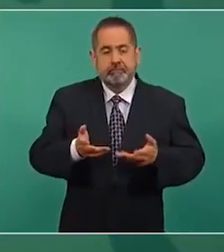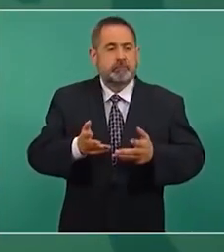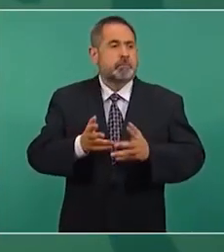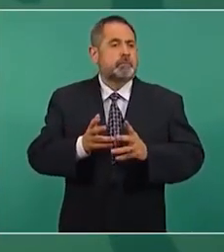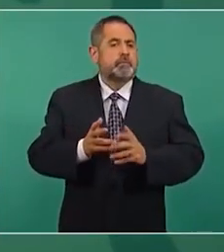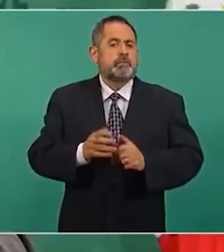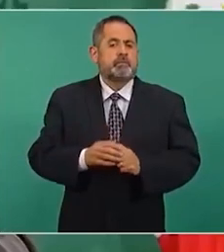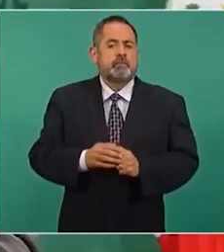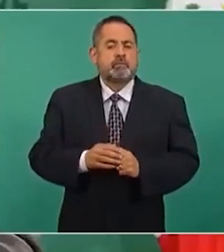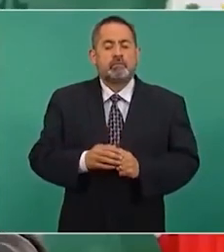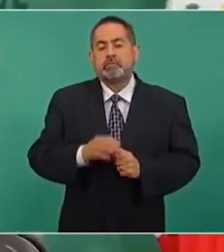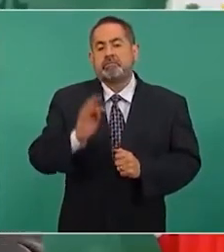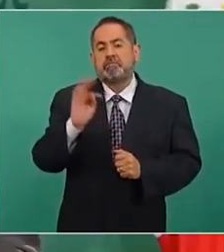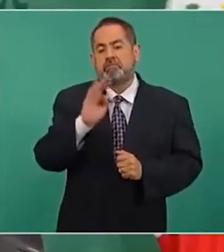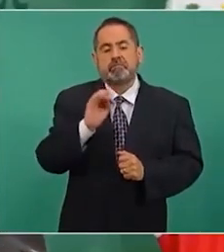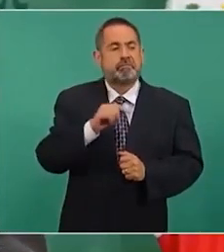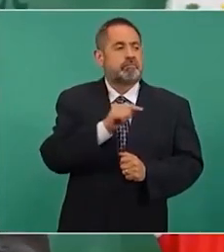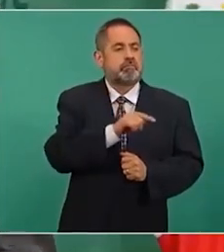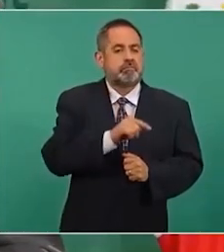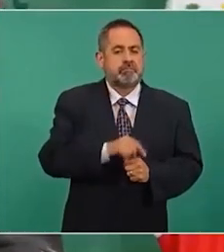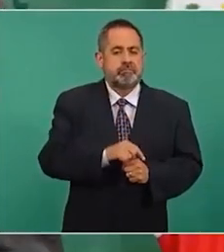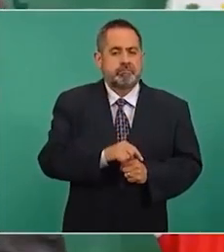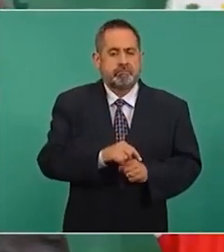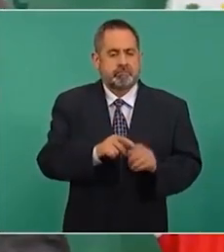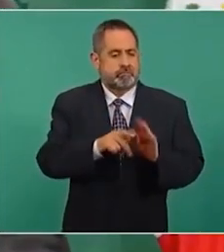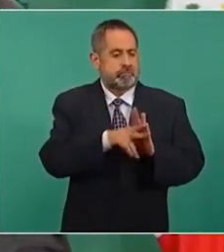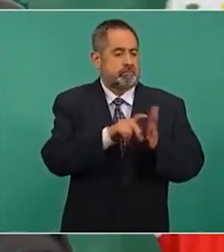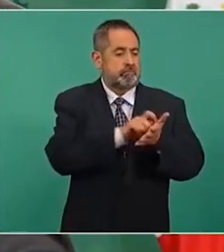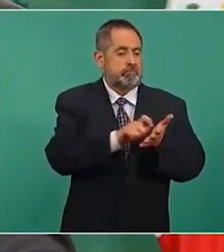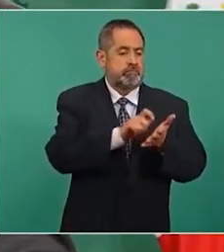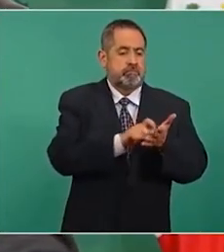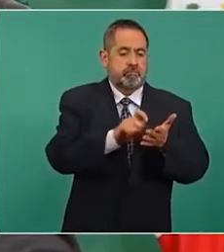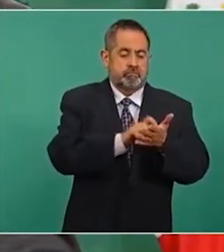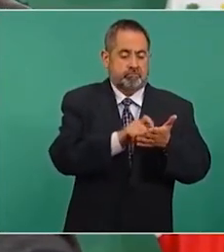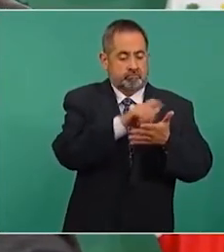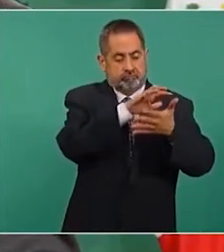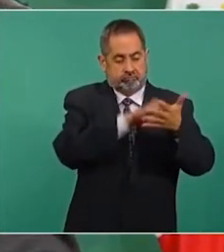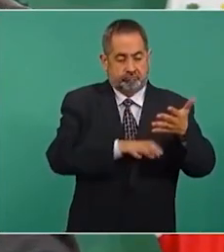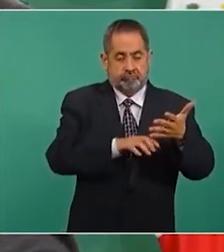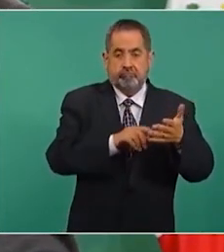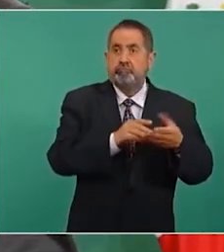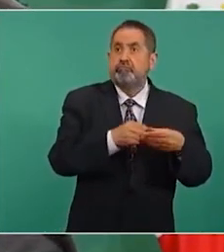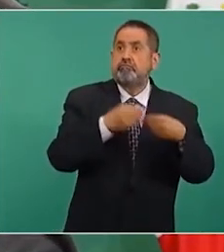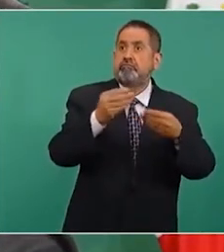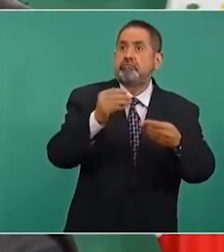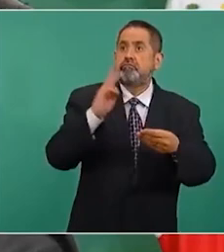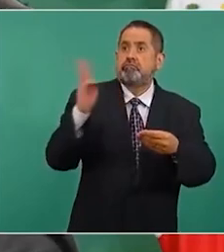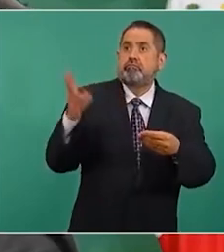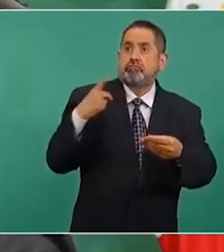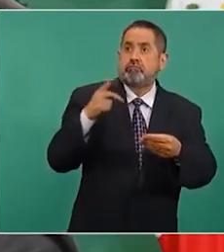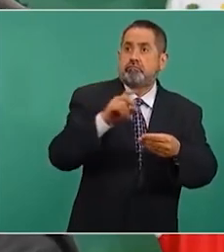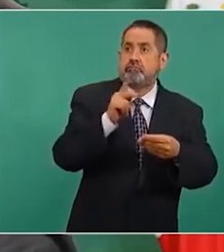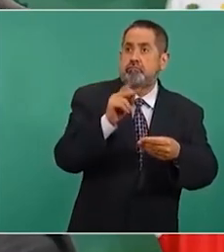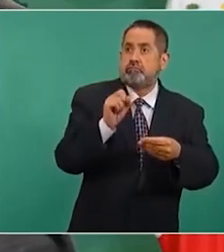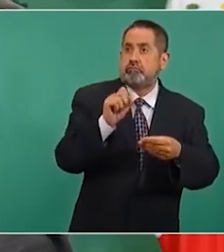un artículo en el Washington Post en el New York Time